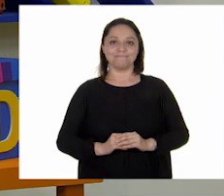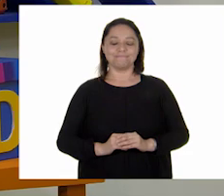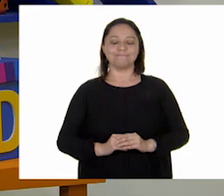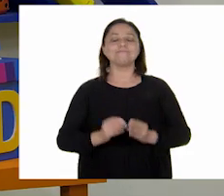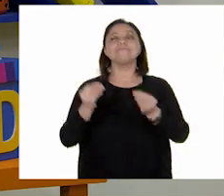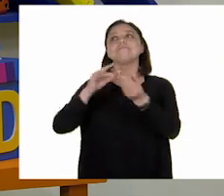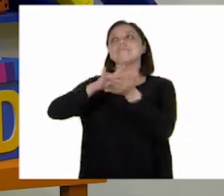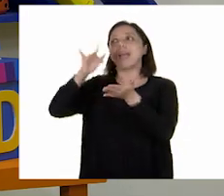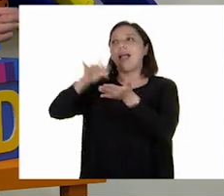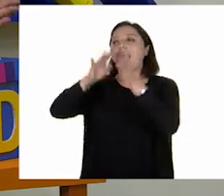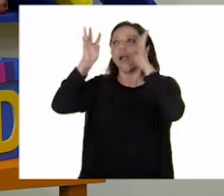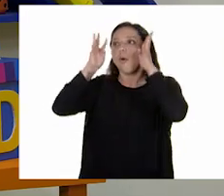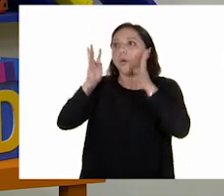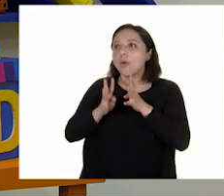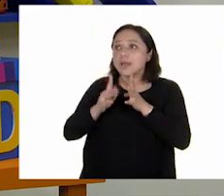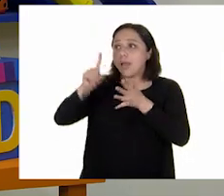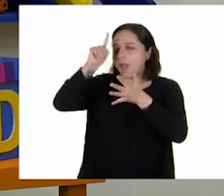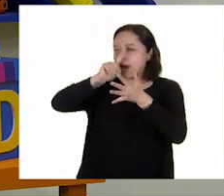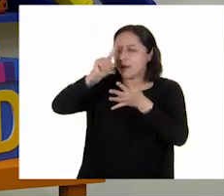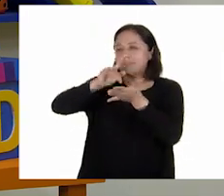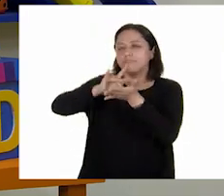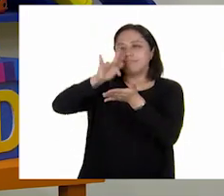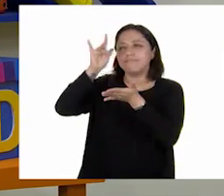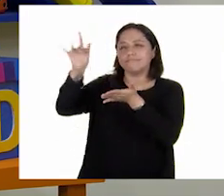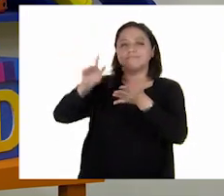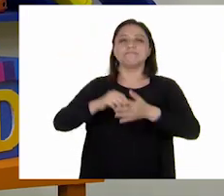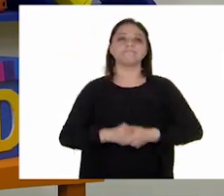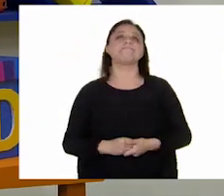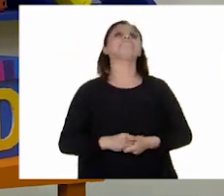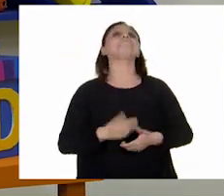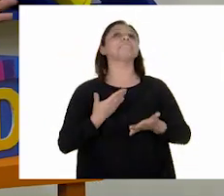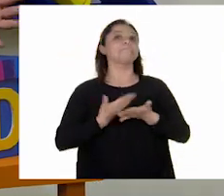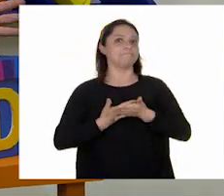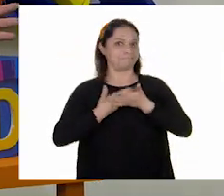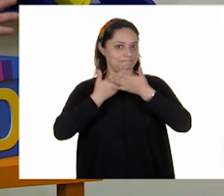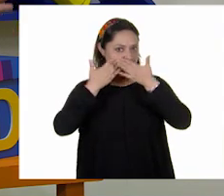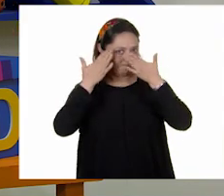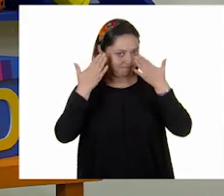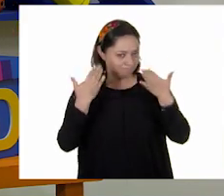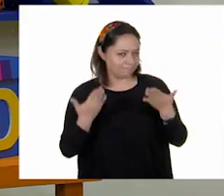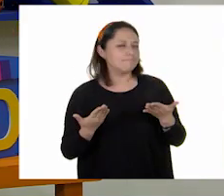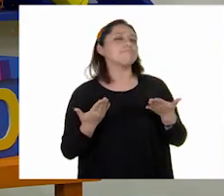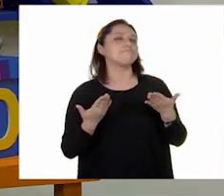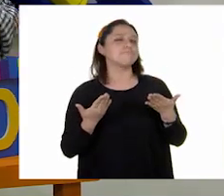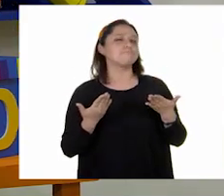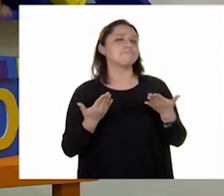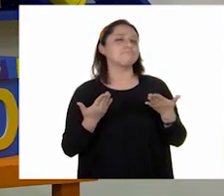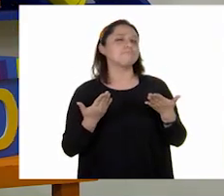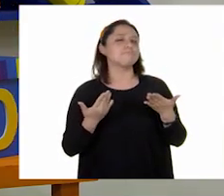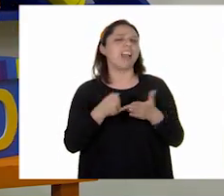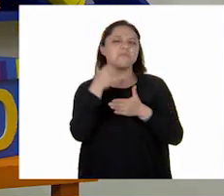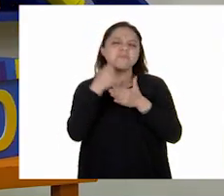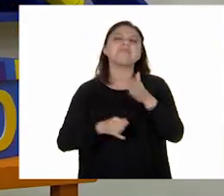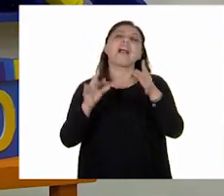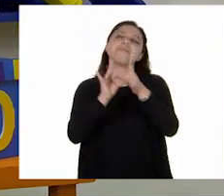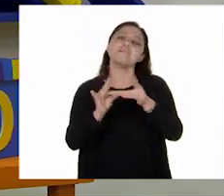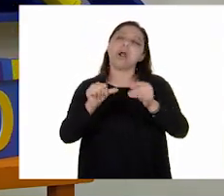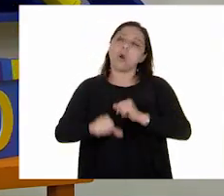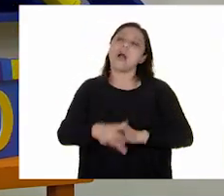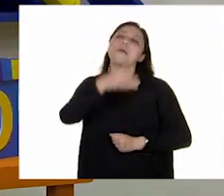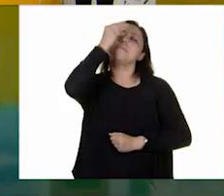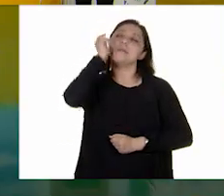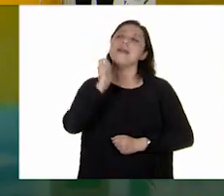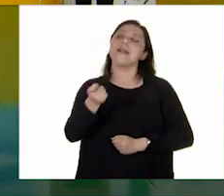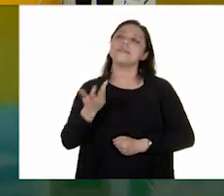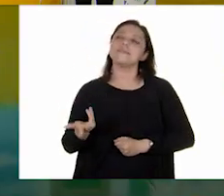Muchas gracias a Jolisto por esas recomendaciones. Ahora sí, cuéntenme a detalle qué aprenderemos el día de